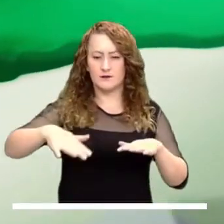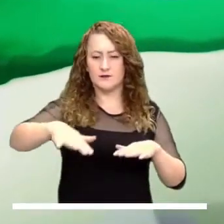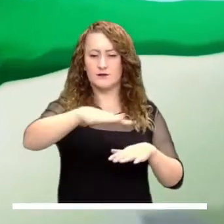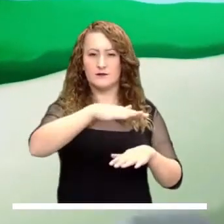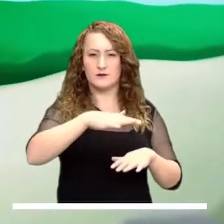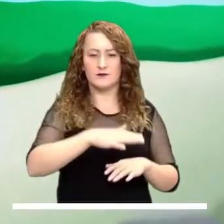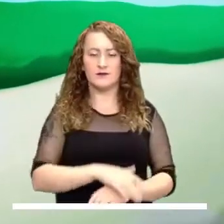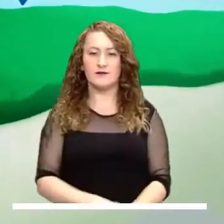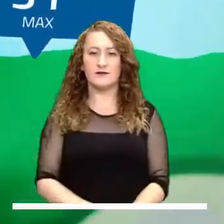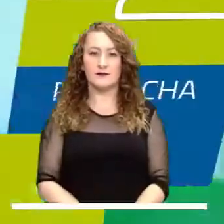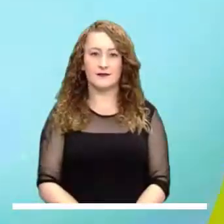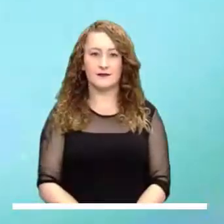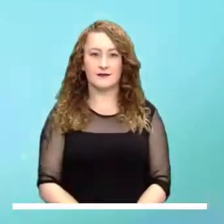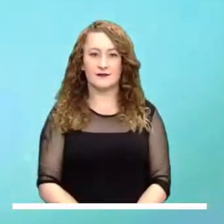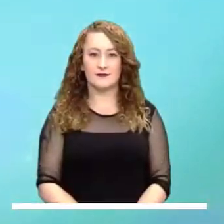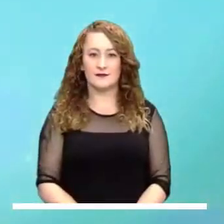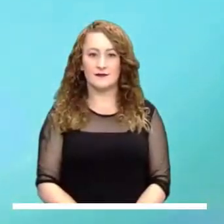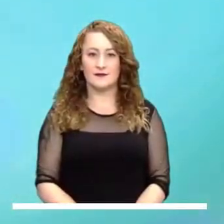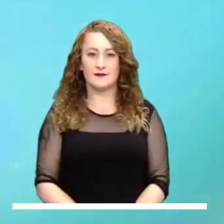Guajira.